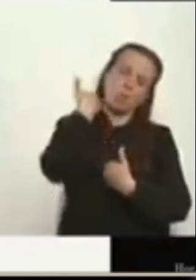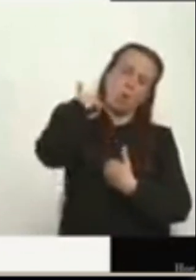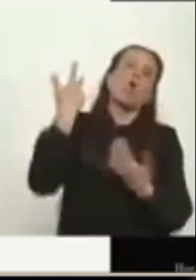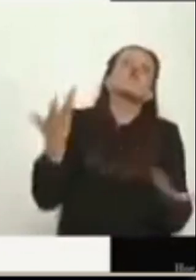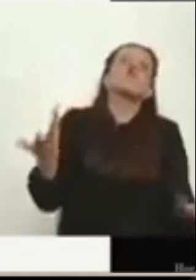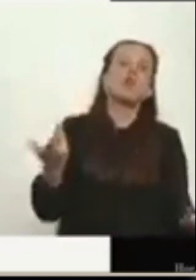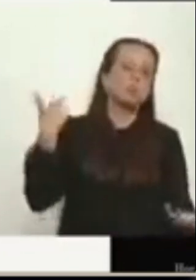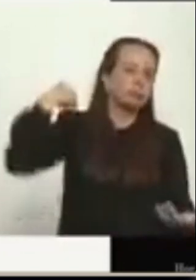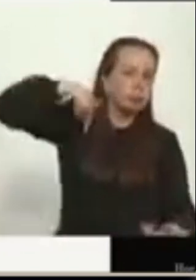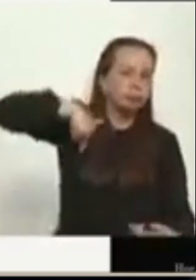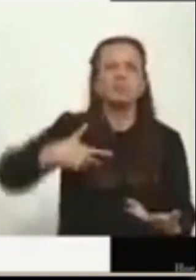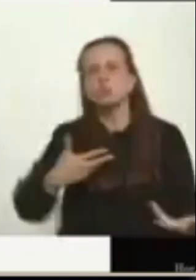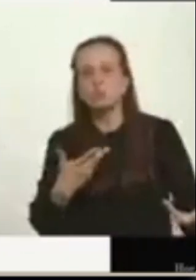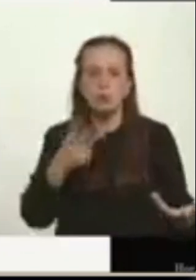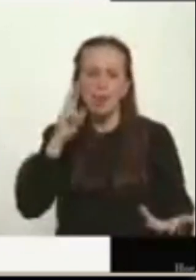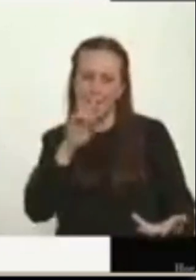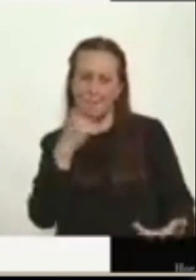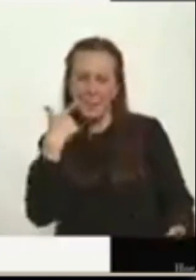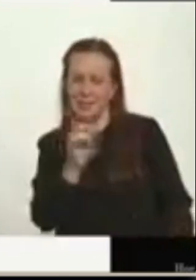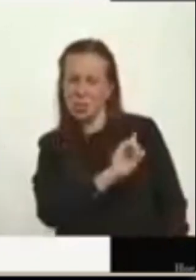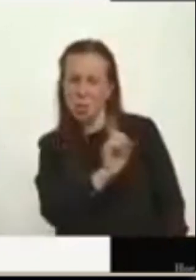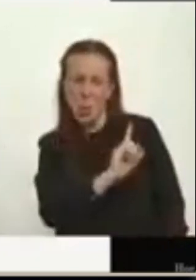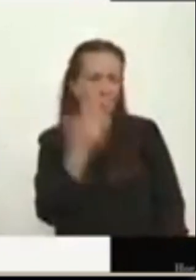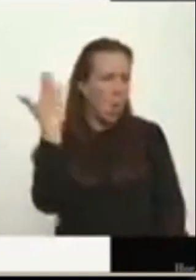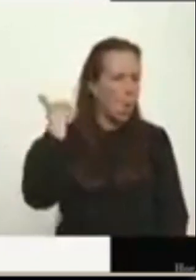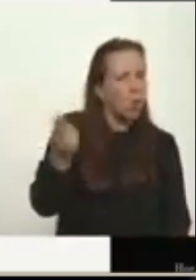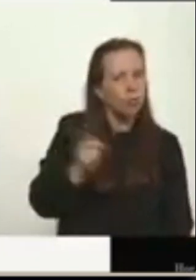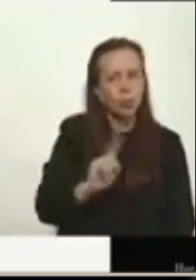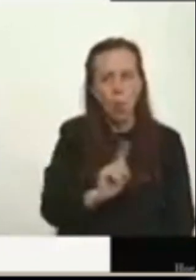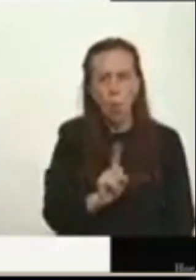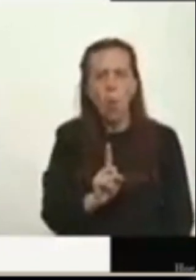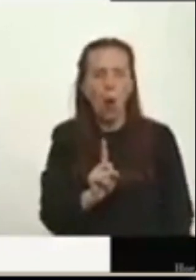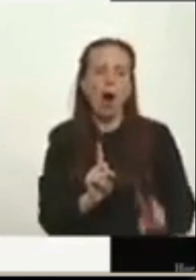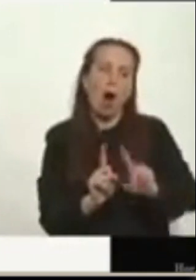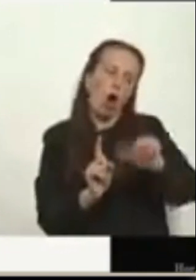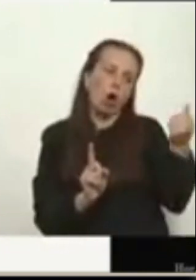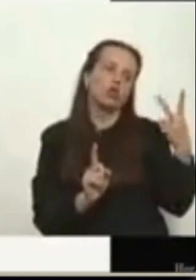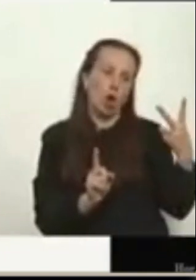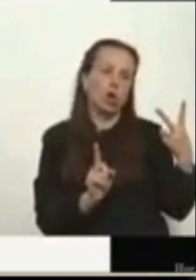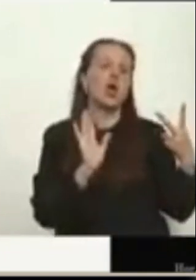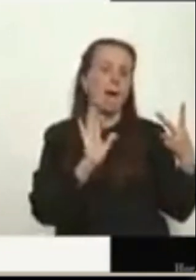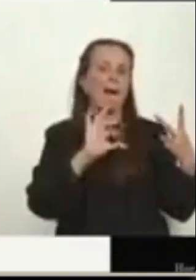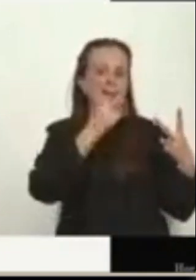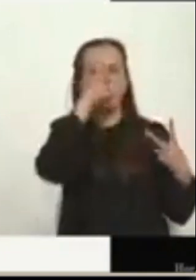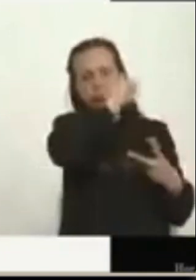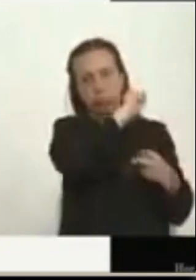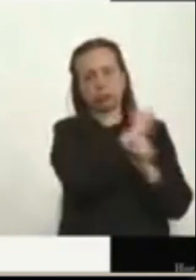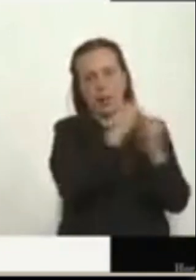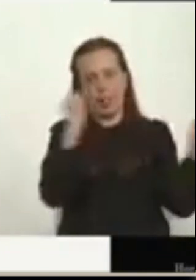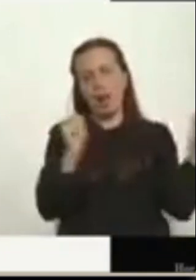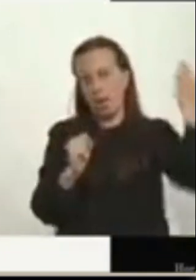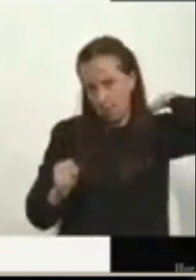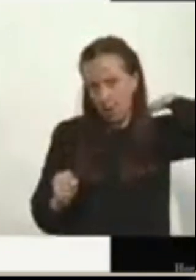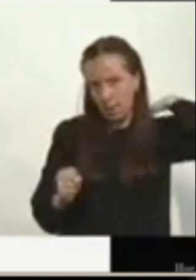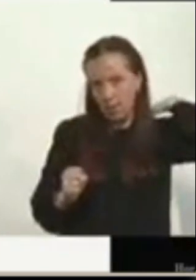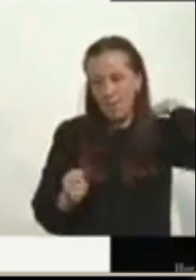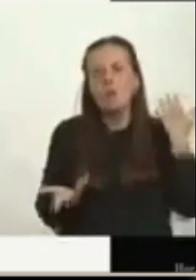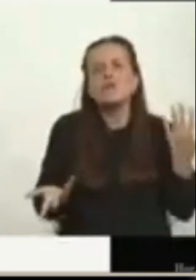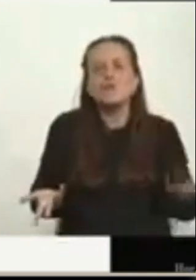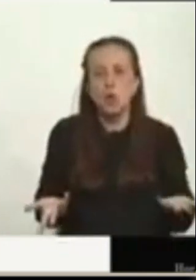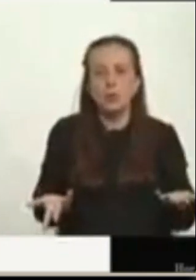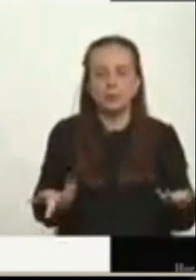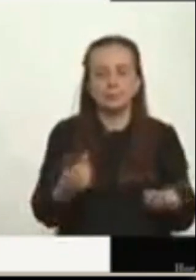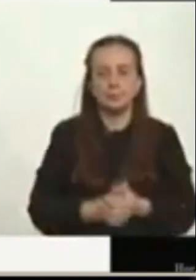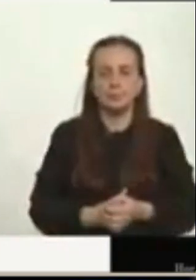tiro, ustedes dirán, parece no ser de espalda. Los otros dos claramente son en la espalda. Y